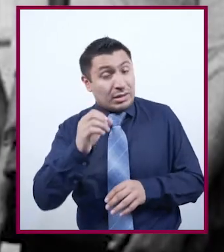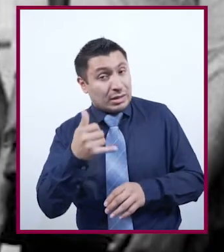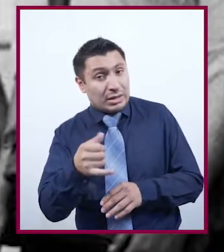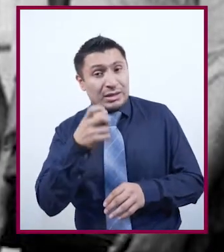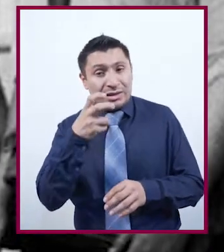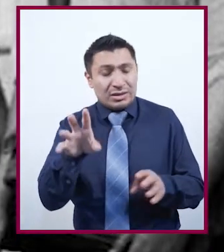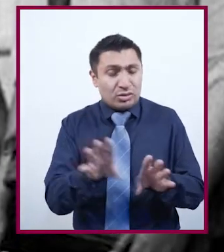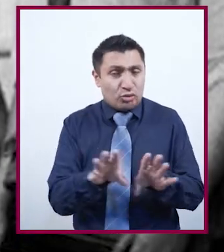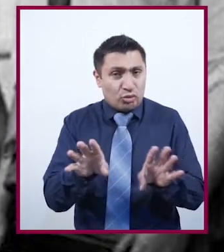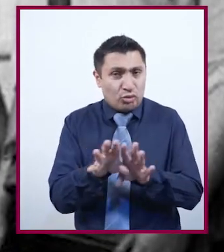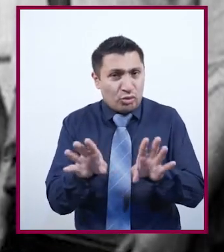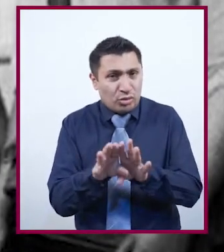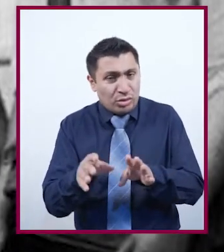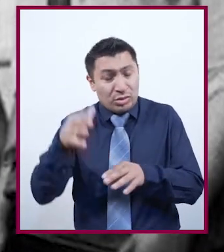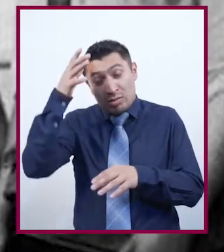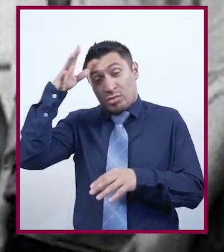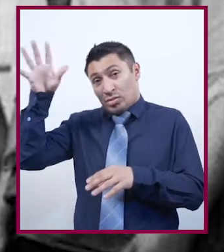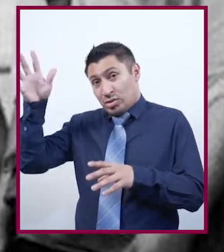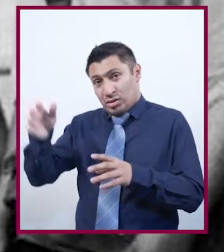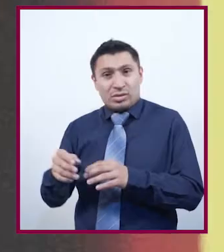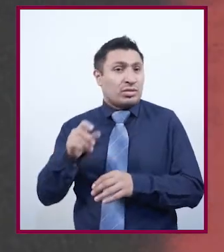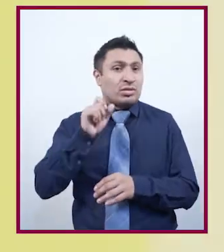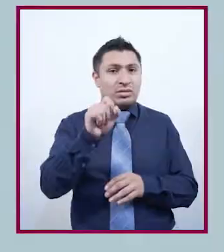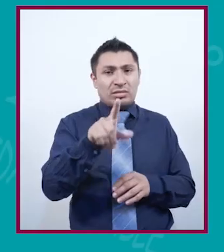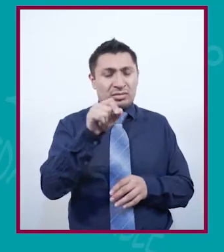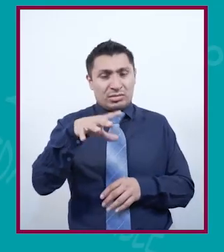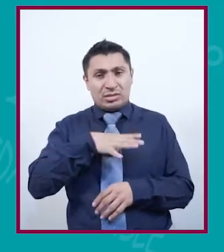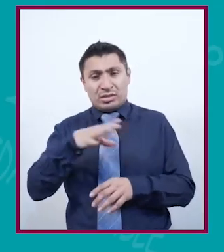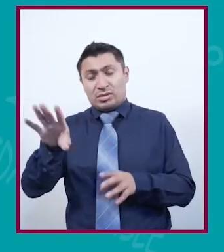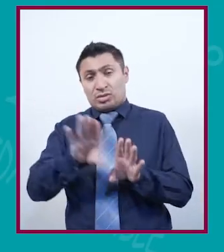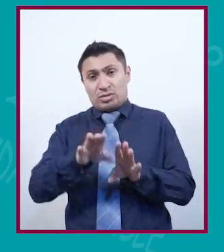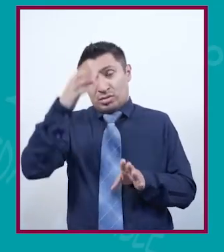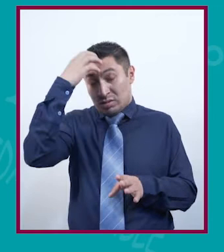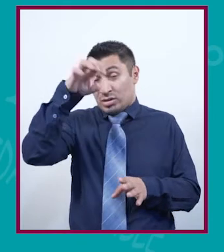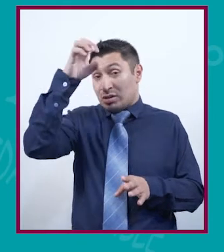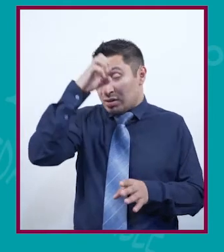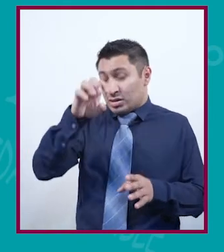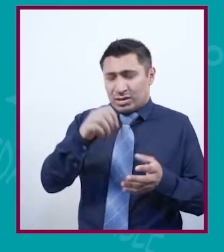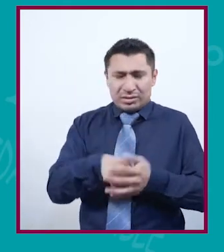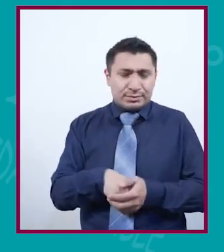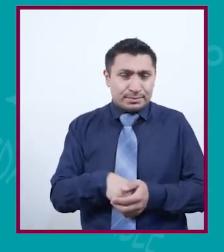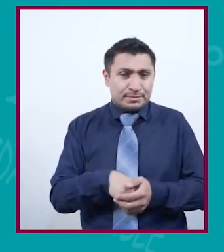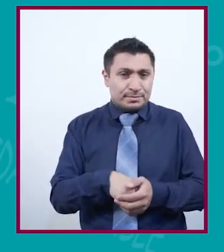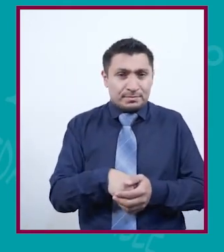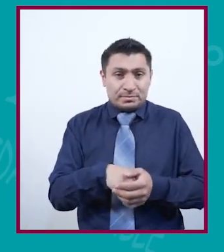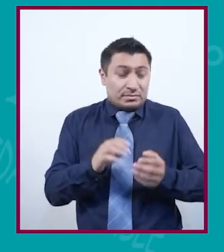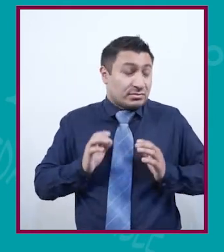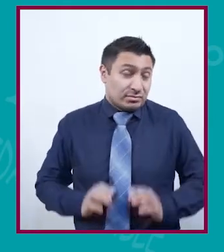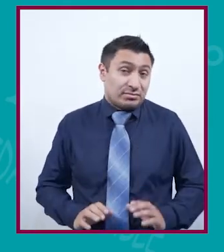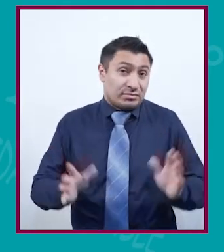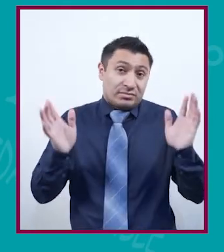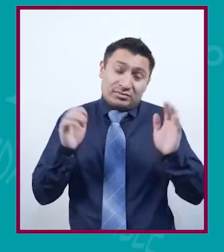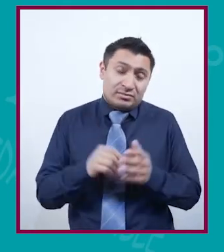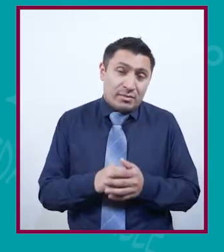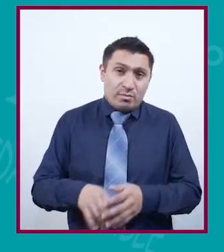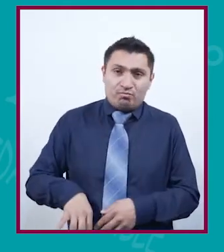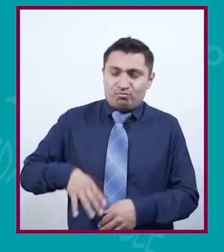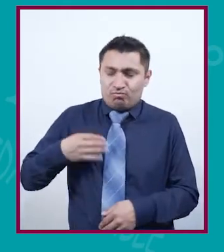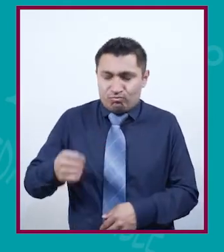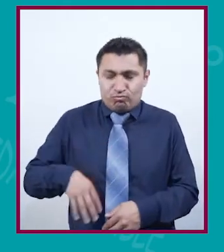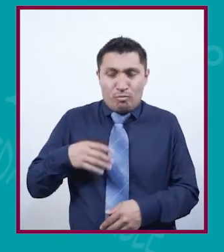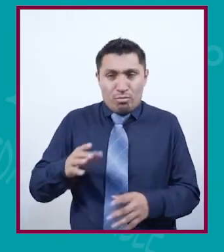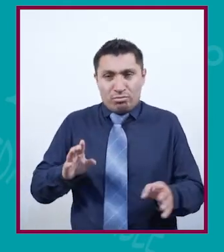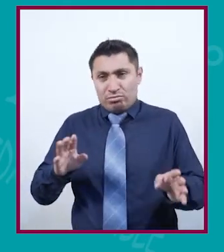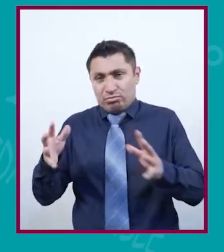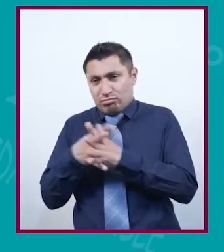prácticamente por el mundo adulto. Entre ellas está tanto la experiencia física, los